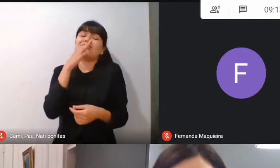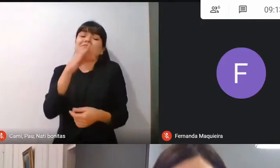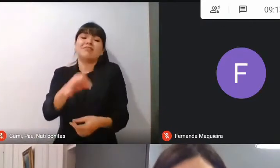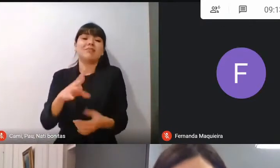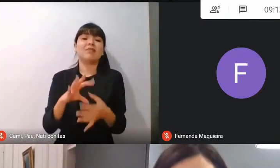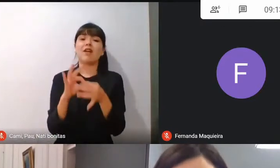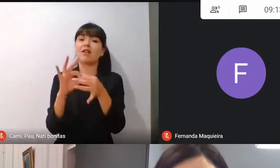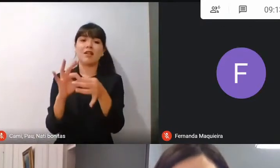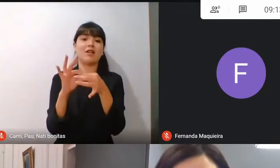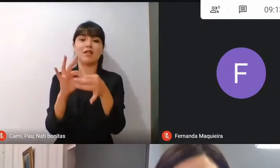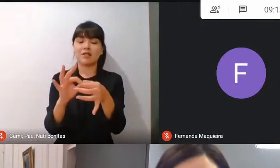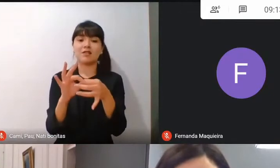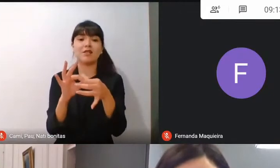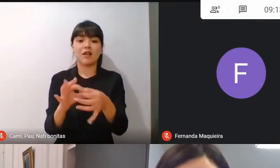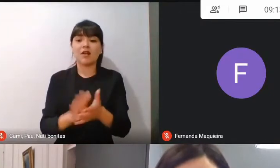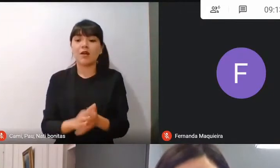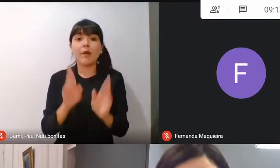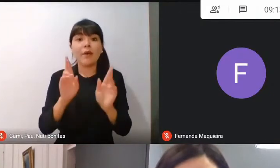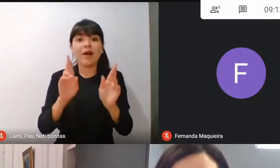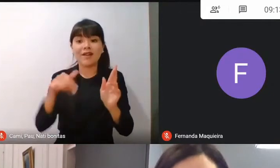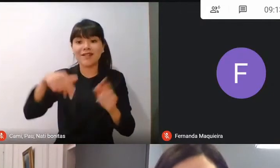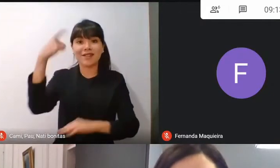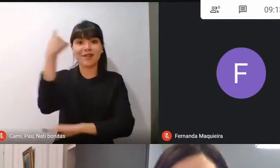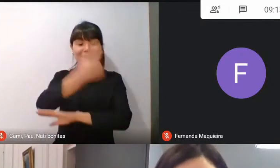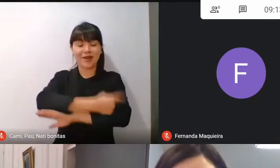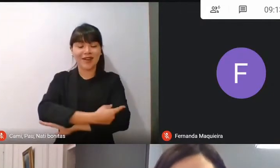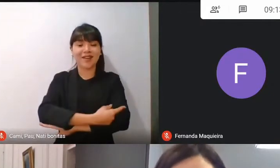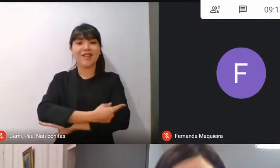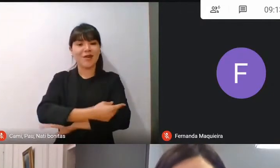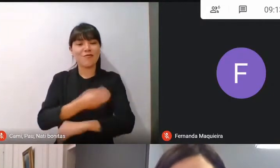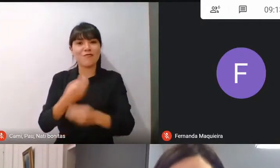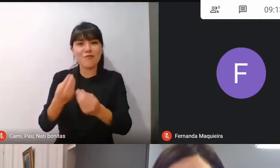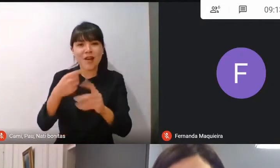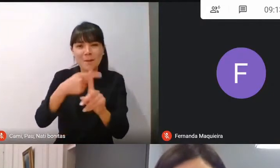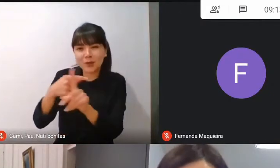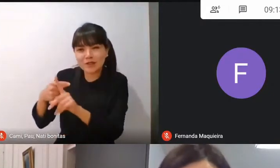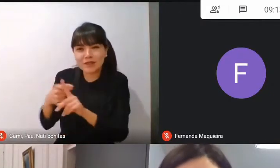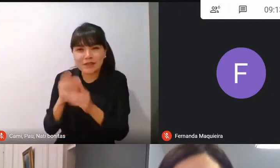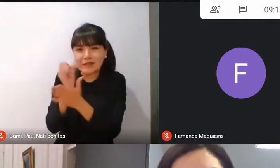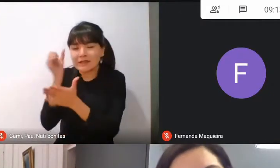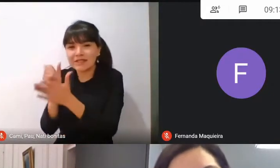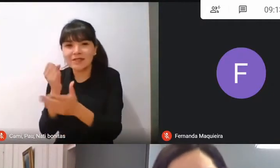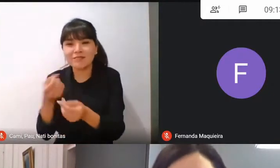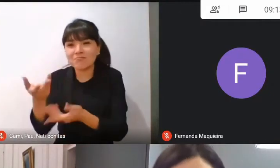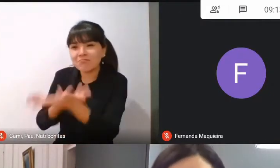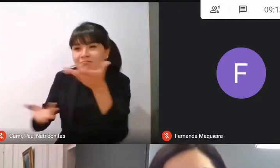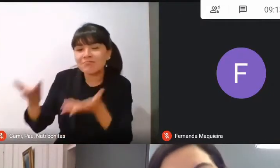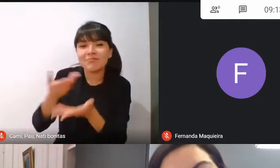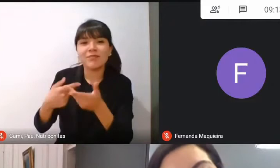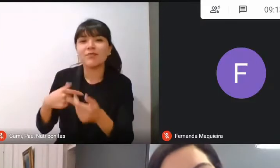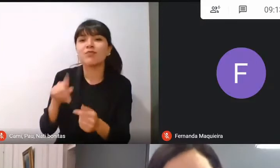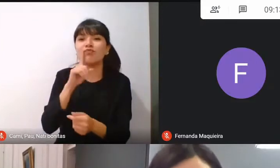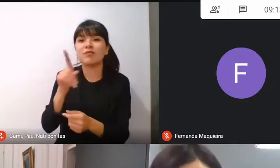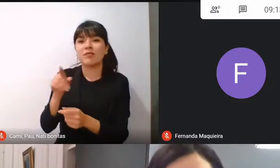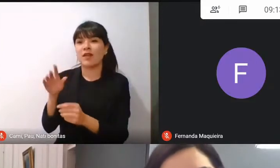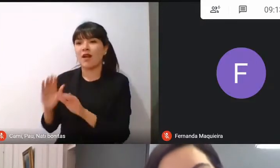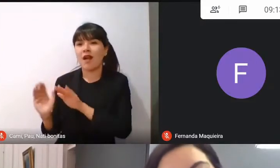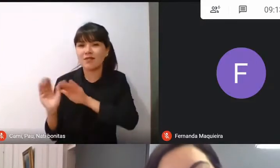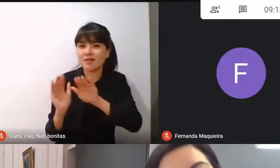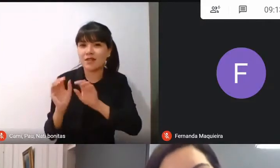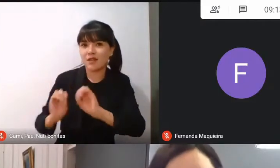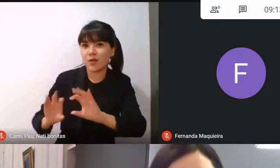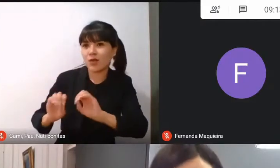esperar que esta sea una jornada muy fructífera junto con los asistentes de la educación, los apoderados, los